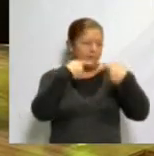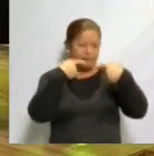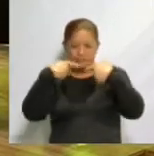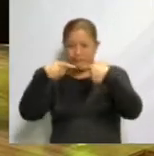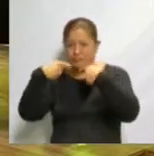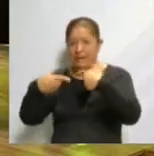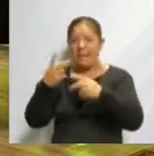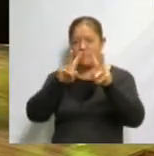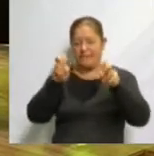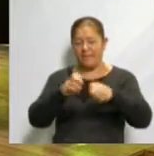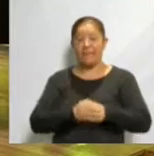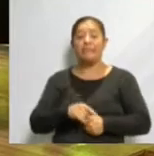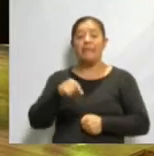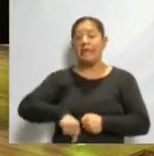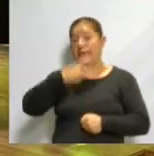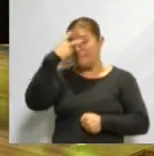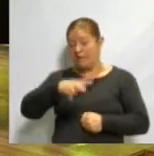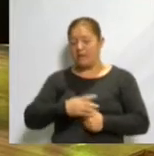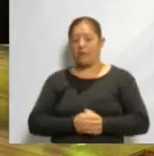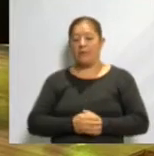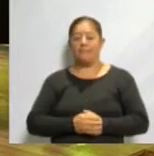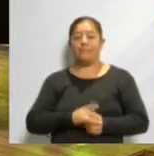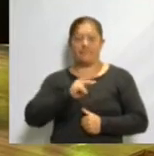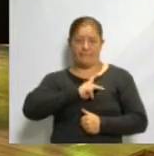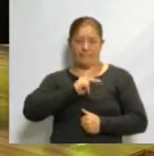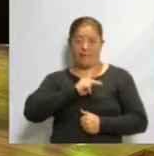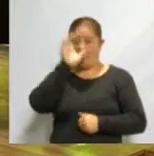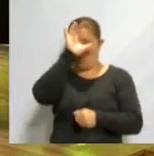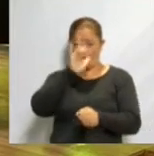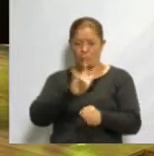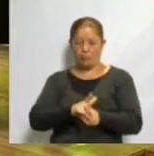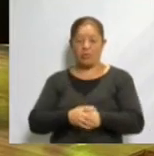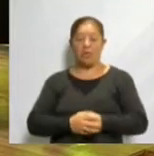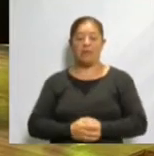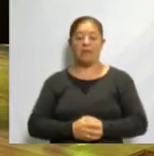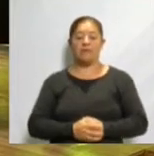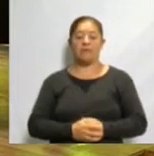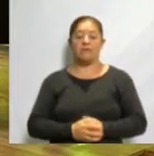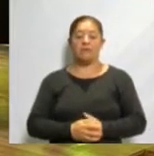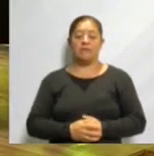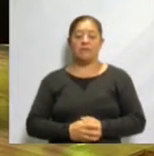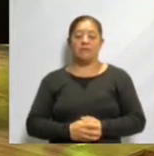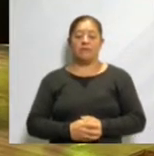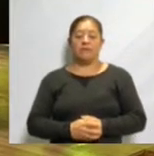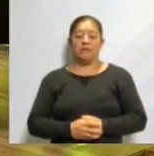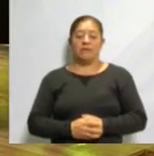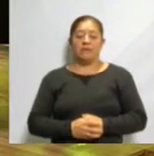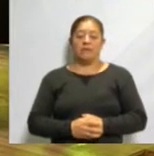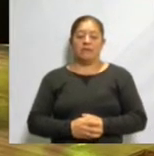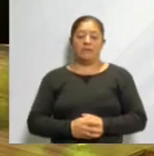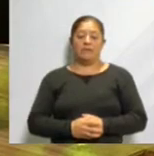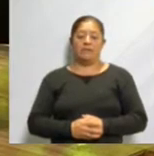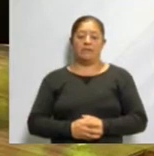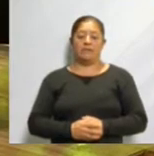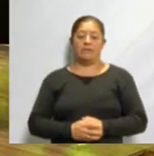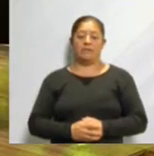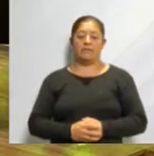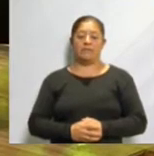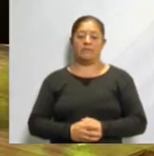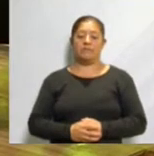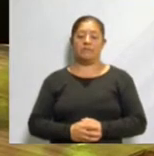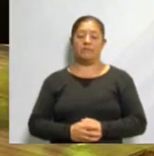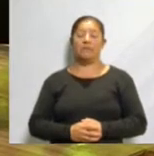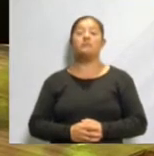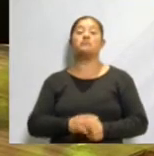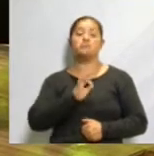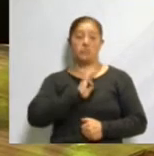En México, en nuestra cultura, ¿es posible que la que coexista el